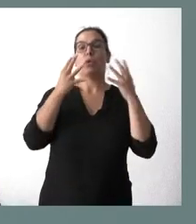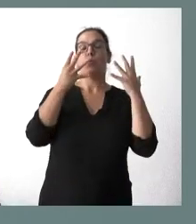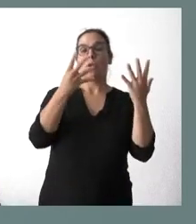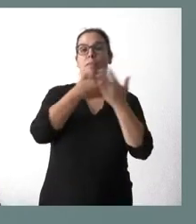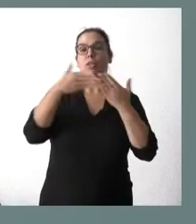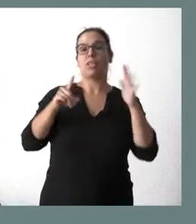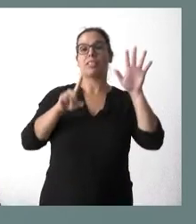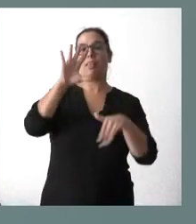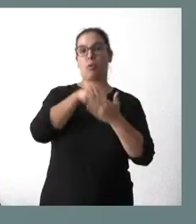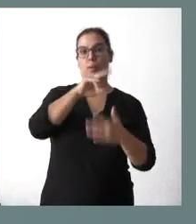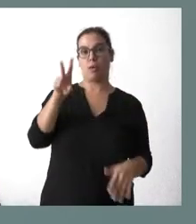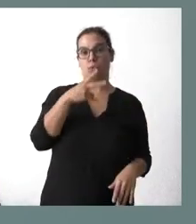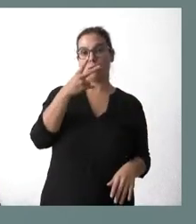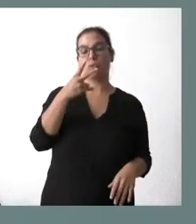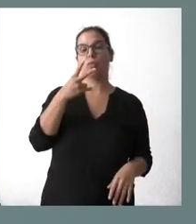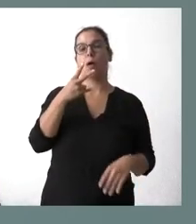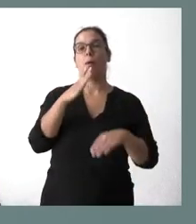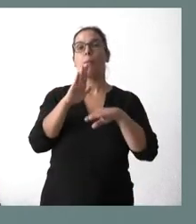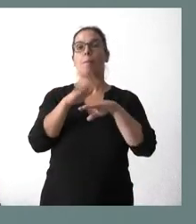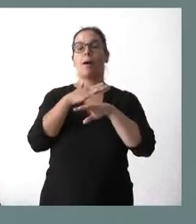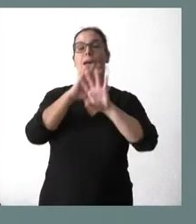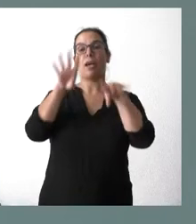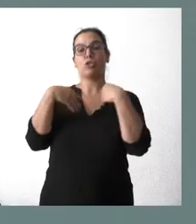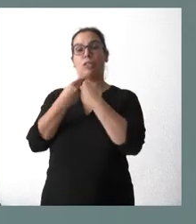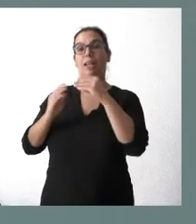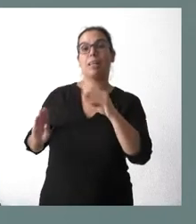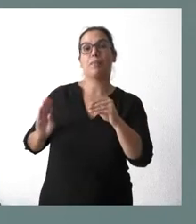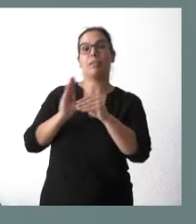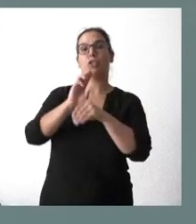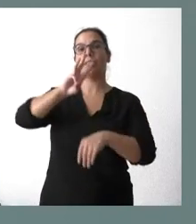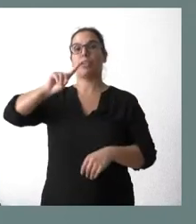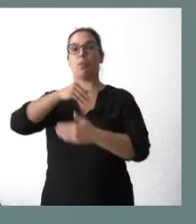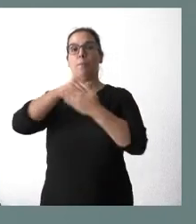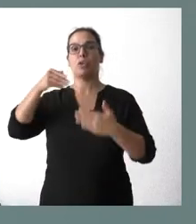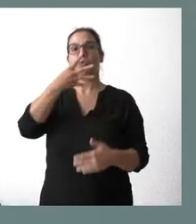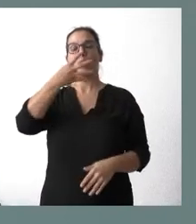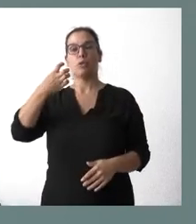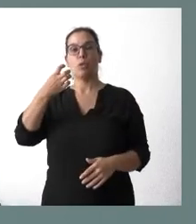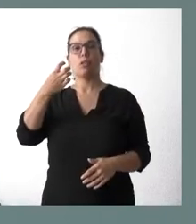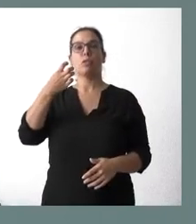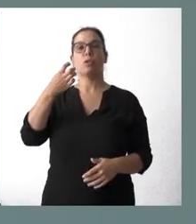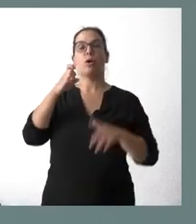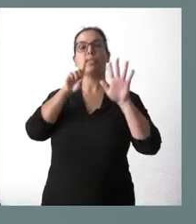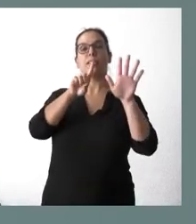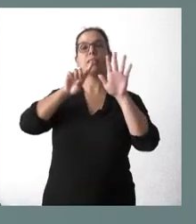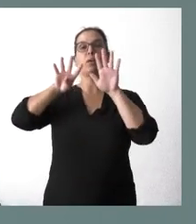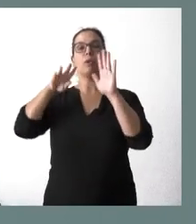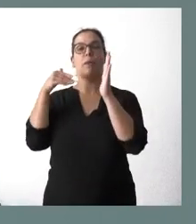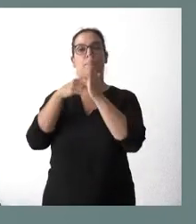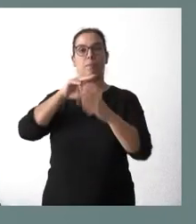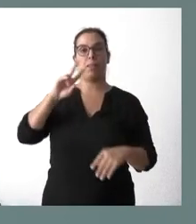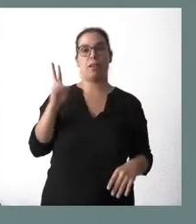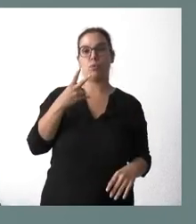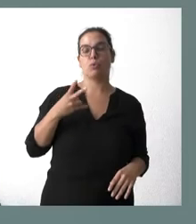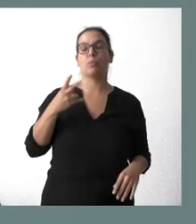cinco mil euros para un total de inversión de treinta y un millones cuatrocientos sesenta y nueve mil euros.